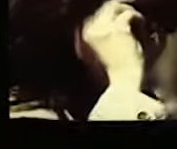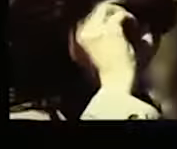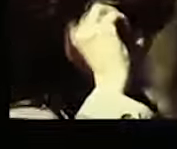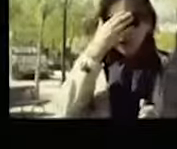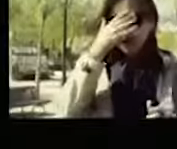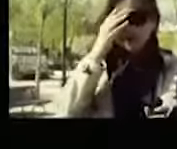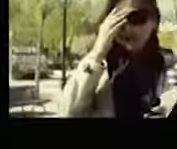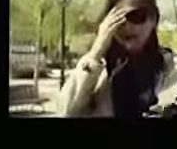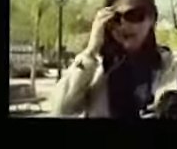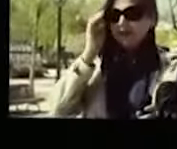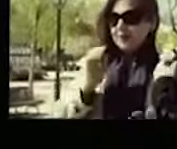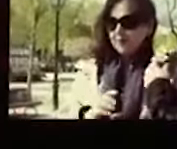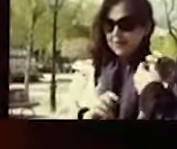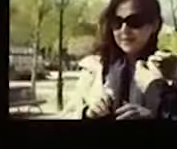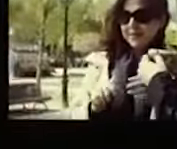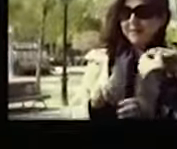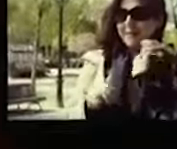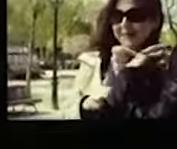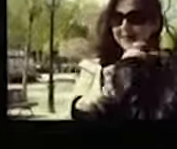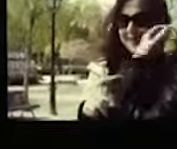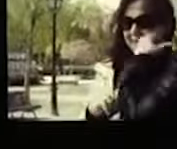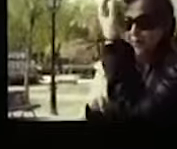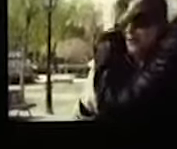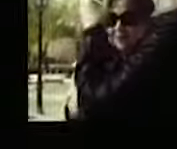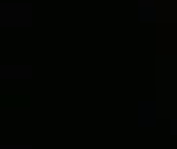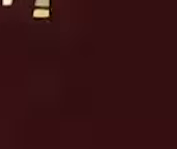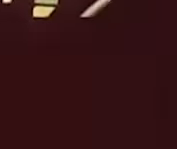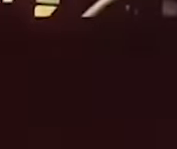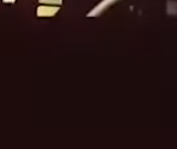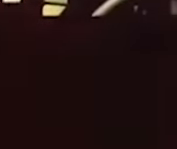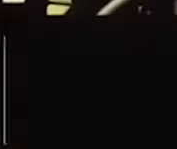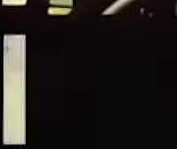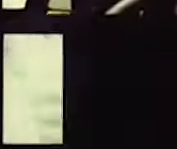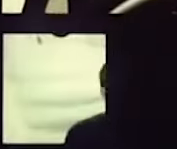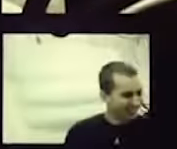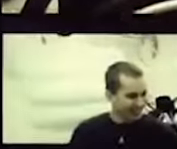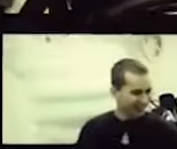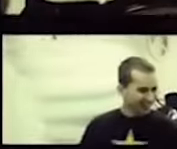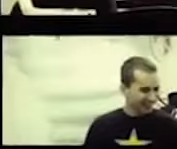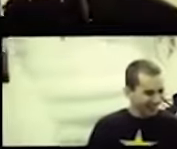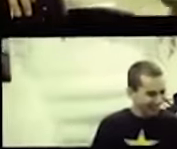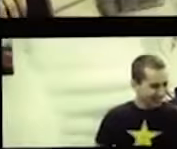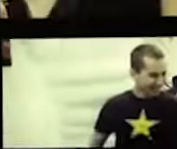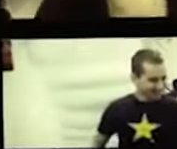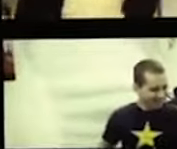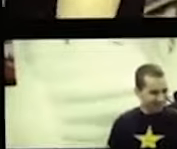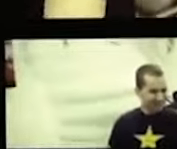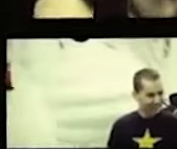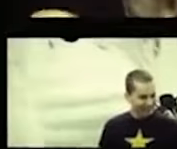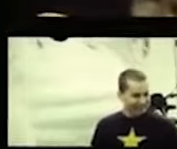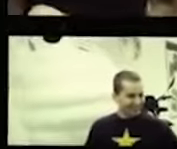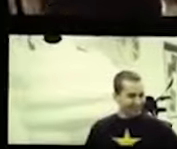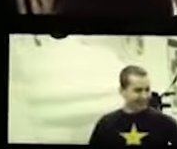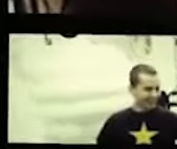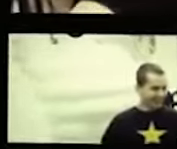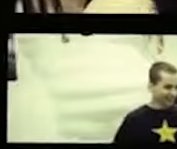una serie de personajes conocidos se han prestado a vivir una jornada de su vida en la piel de una persona con discapacidad afrontando las barreras y